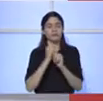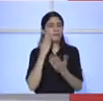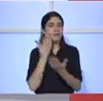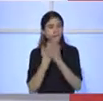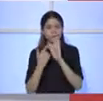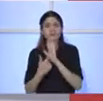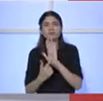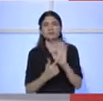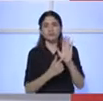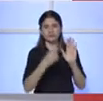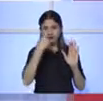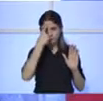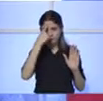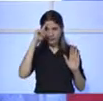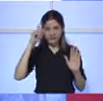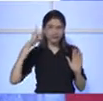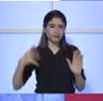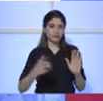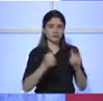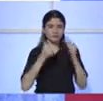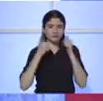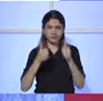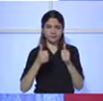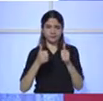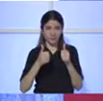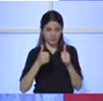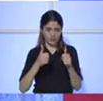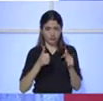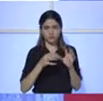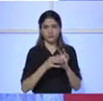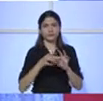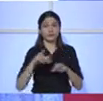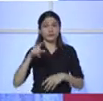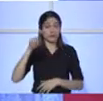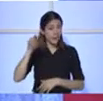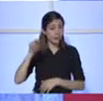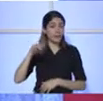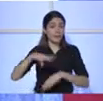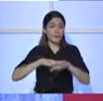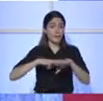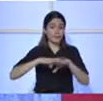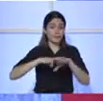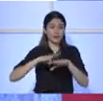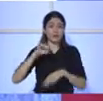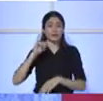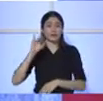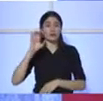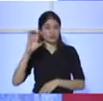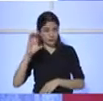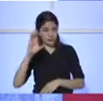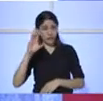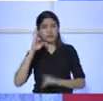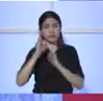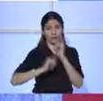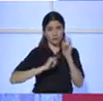trámites? Sí, ellos nos van a diseñar el sistema que nosotros vamos a utilizar. Nosotros le hacemos un cuestionario